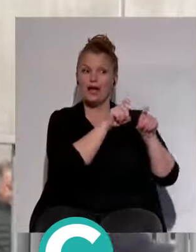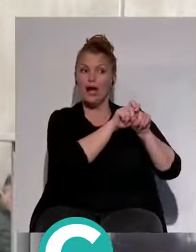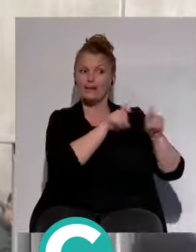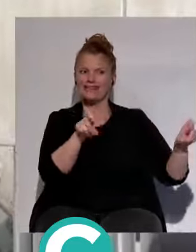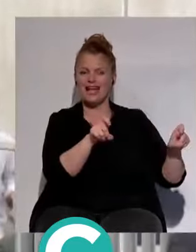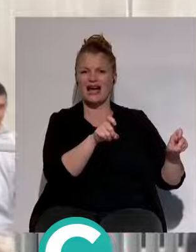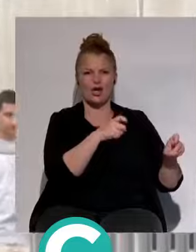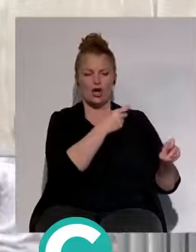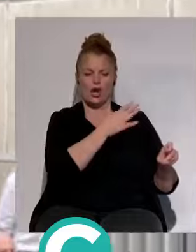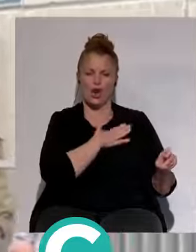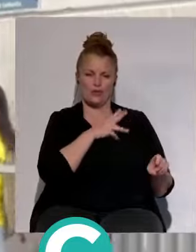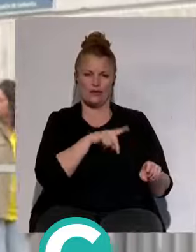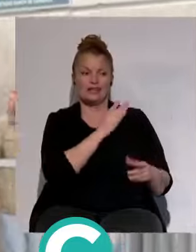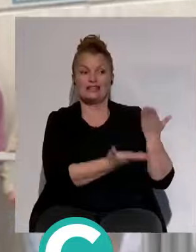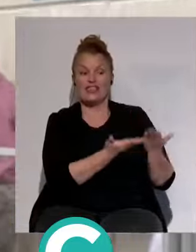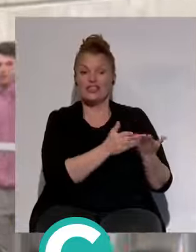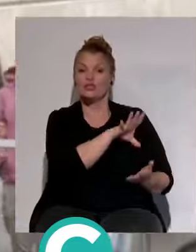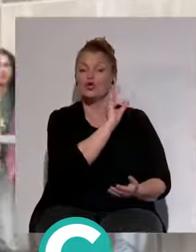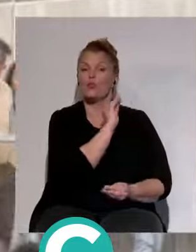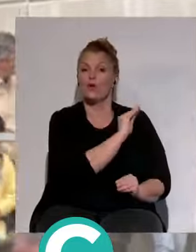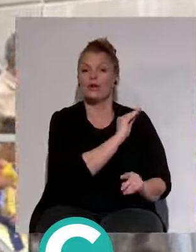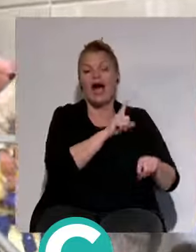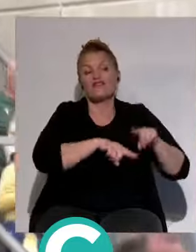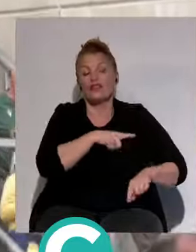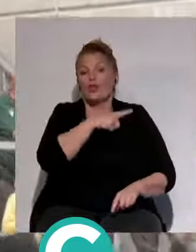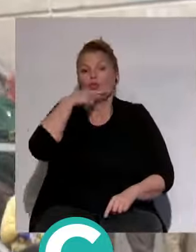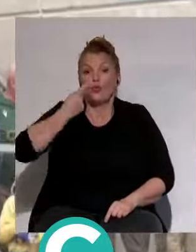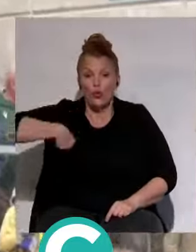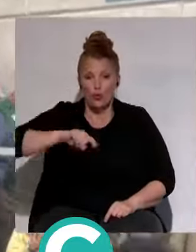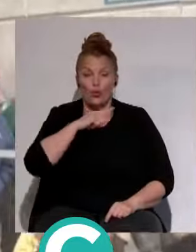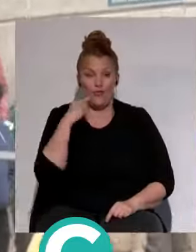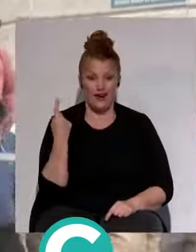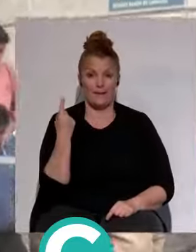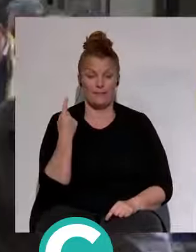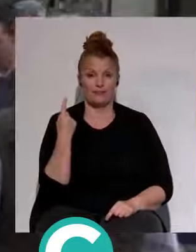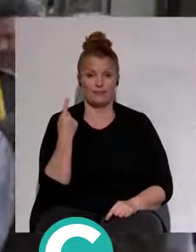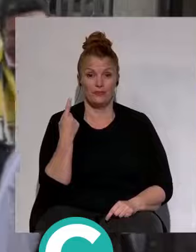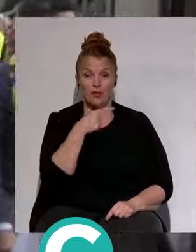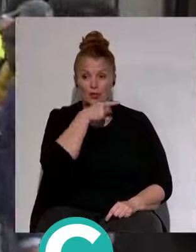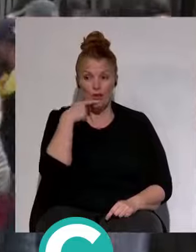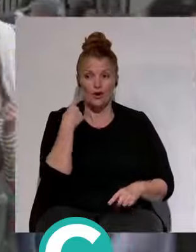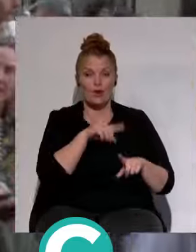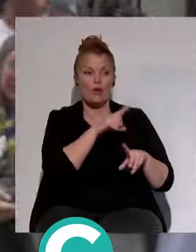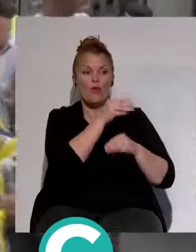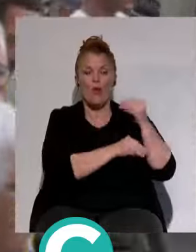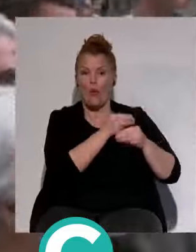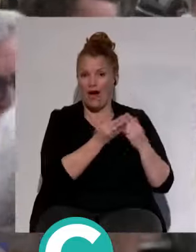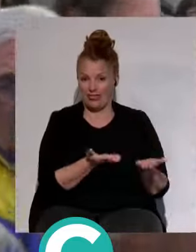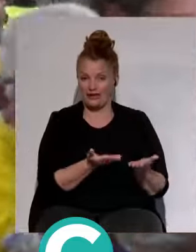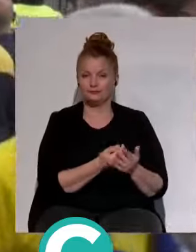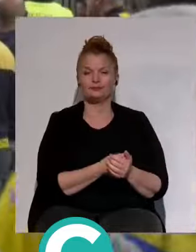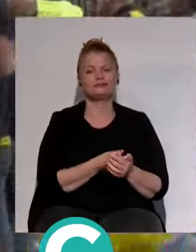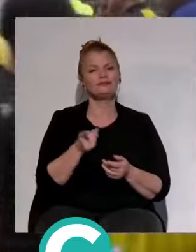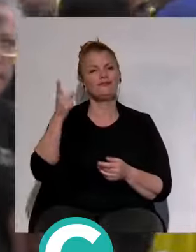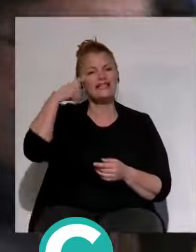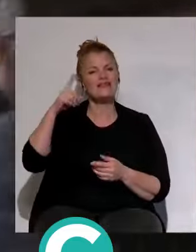Y las decisiones que ellos toman muchas veces son muy dolorosas de cómo los exponen. ¿Sabes qué pasa también?